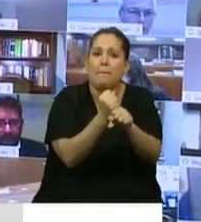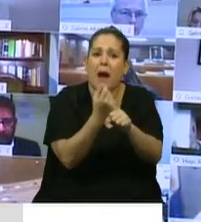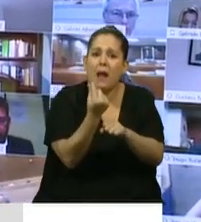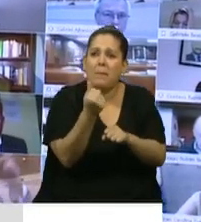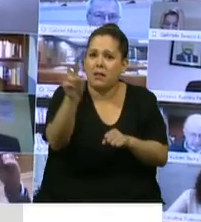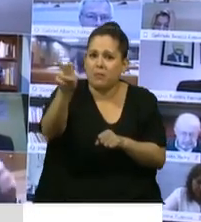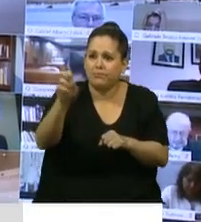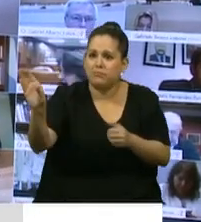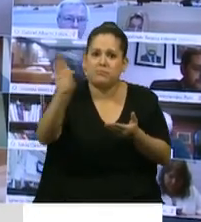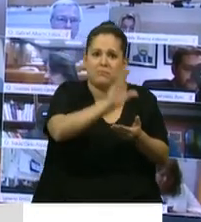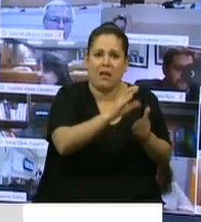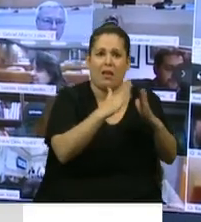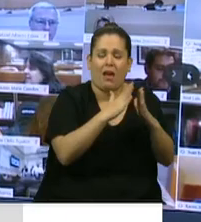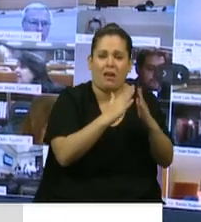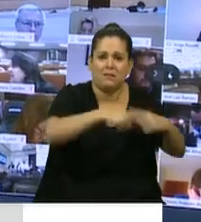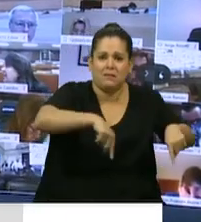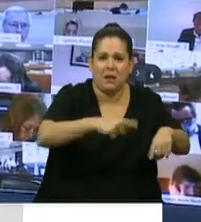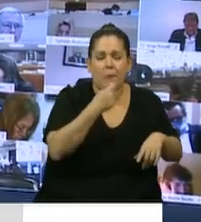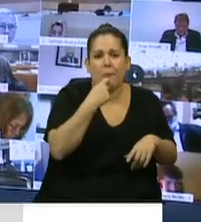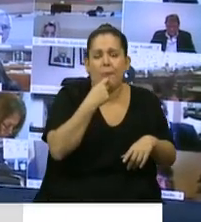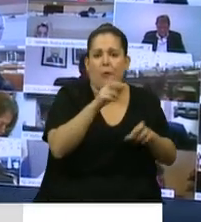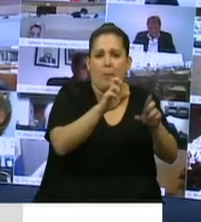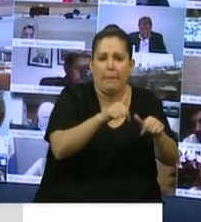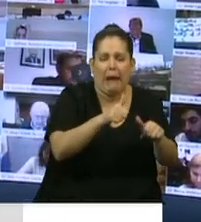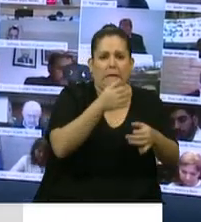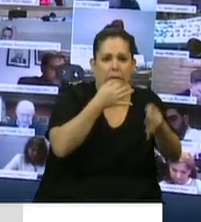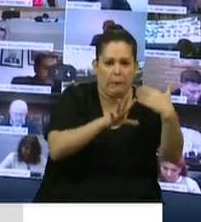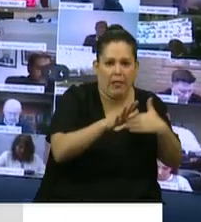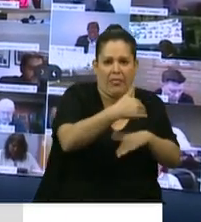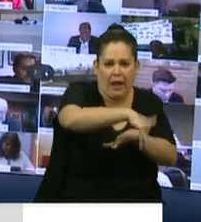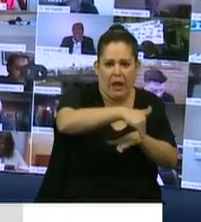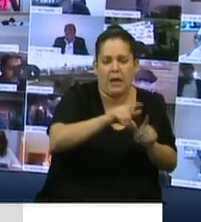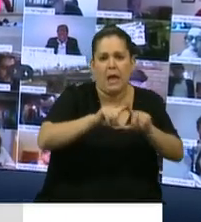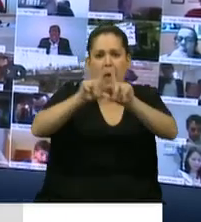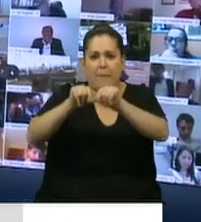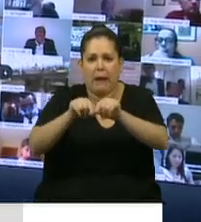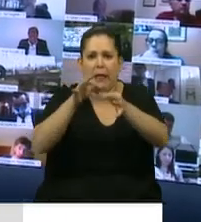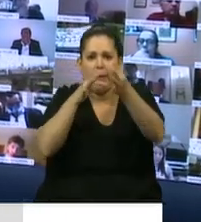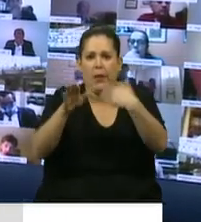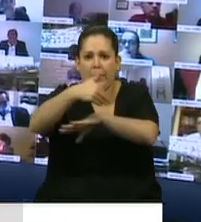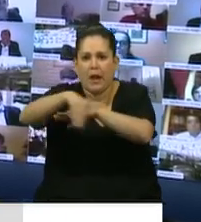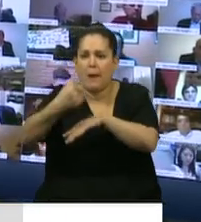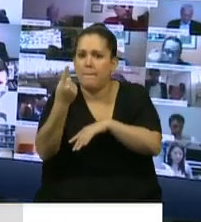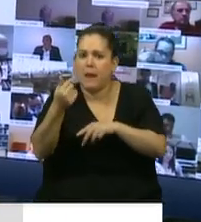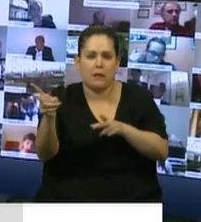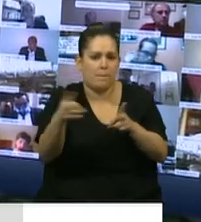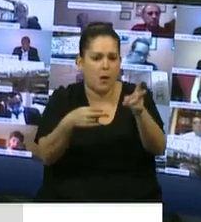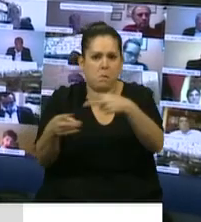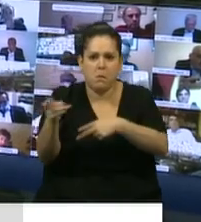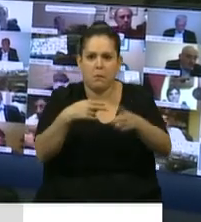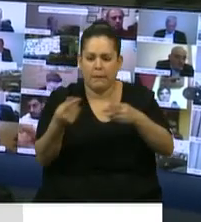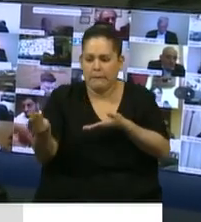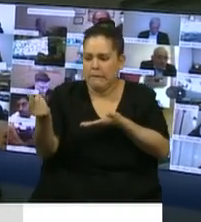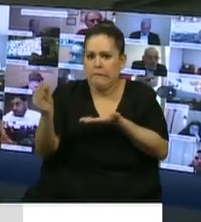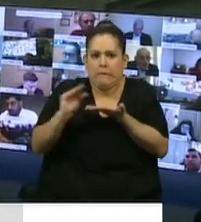casa. Y han tenido que salir a vender el pan, la empanada, para ganarse ese pesito y llevarlo. Vaya también mi